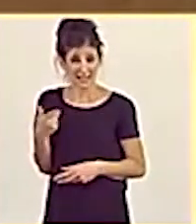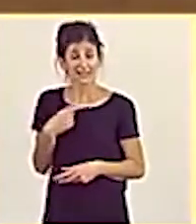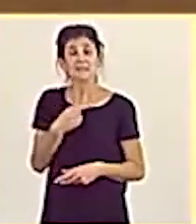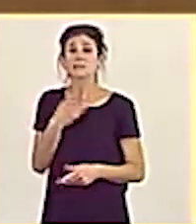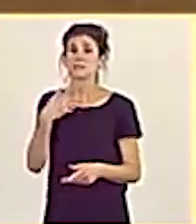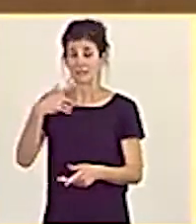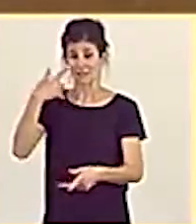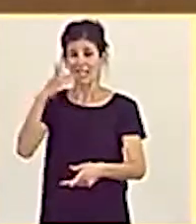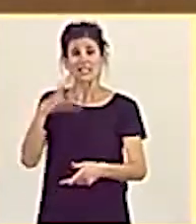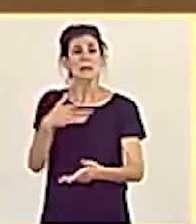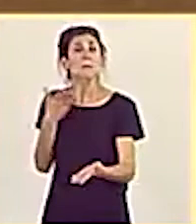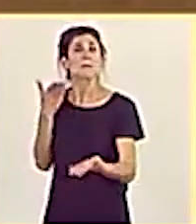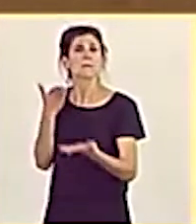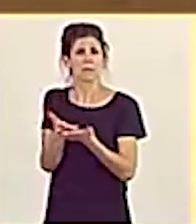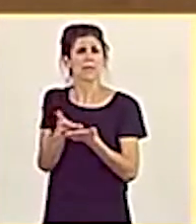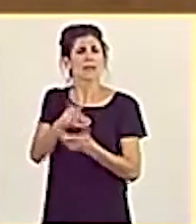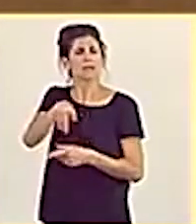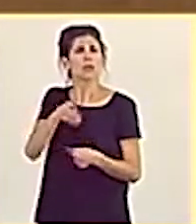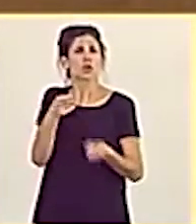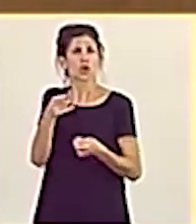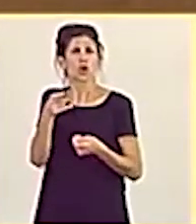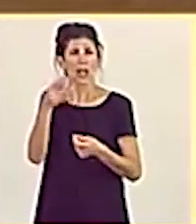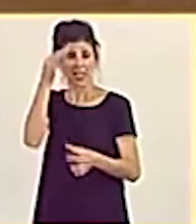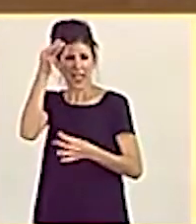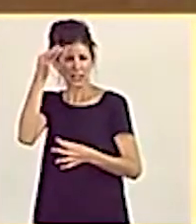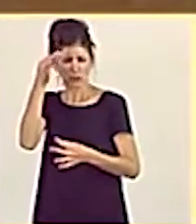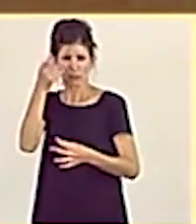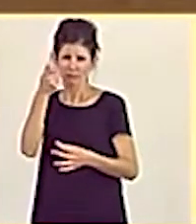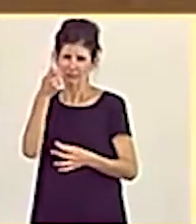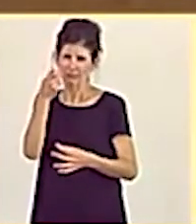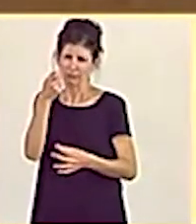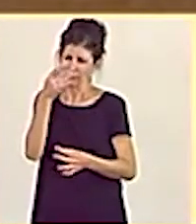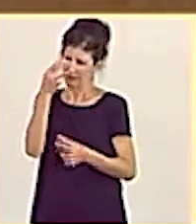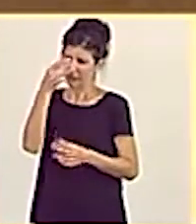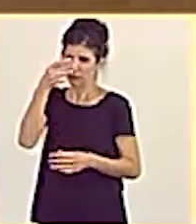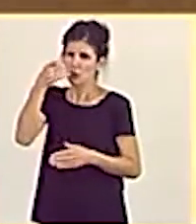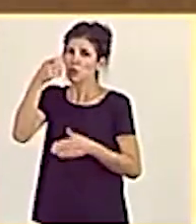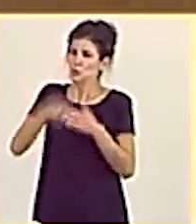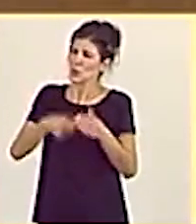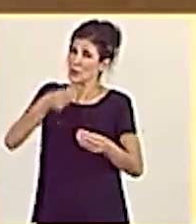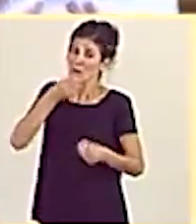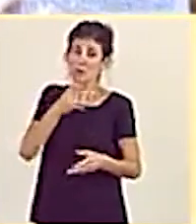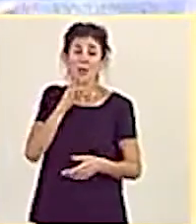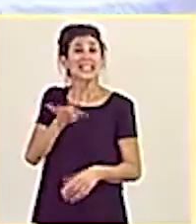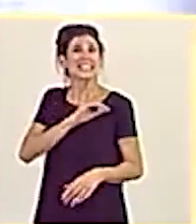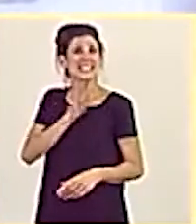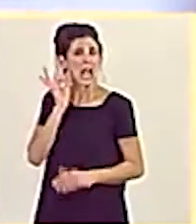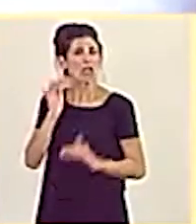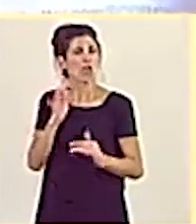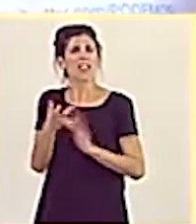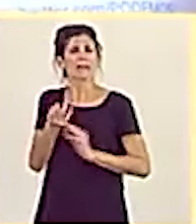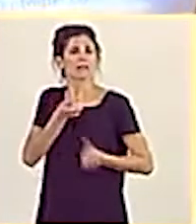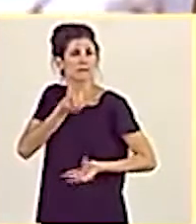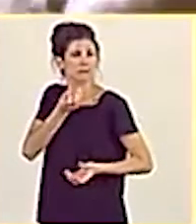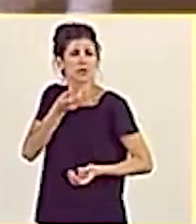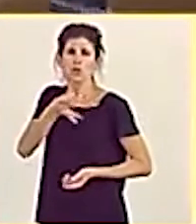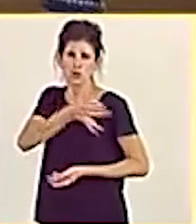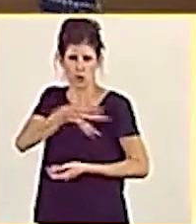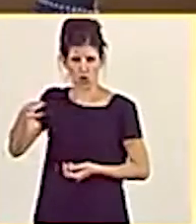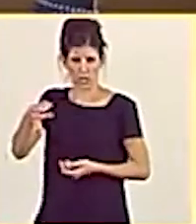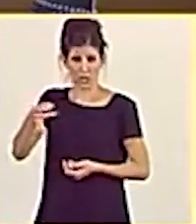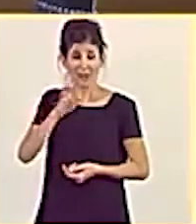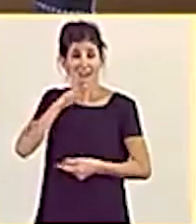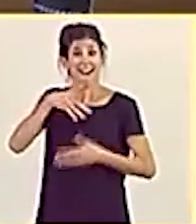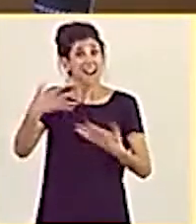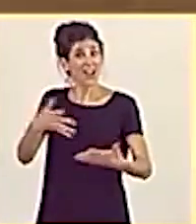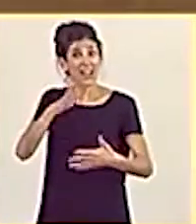pediría quizás que maneje los datos con rigor, porque una senadora debe dar los datos correctos. A día de hoy, señora